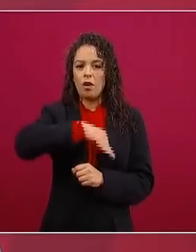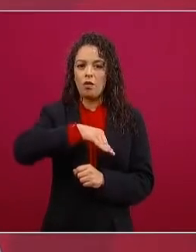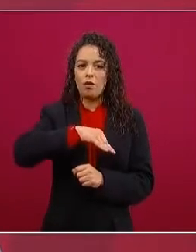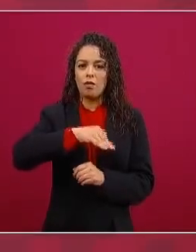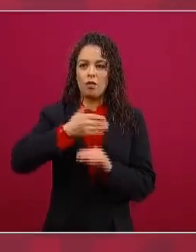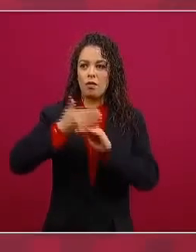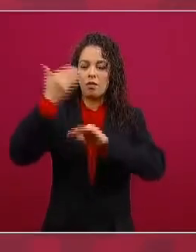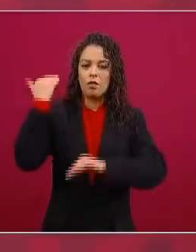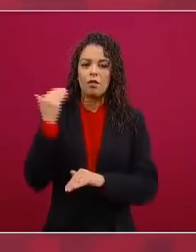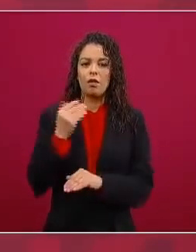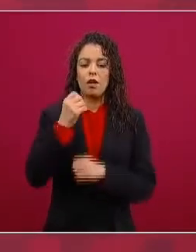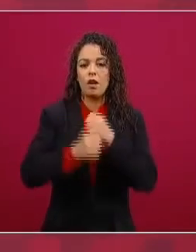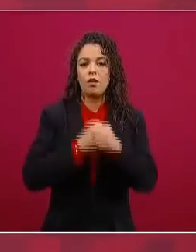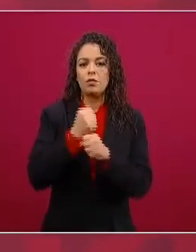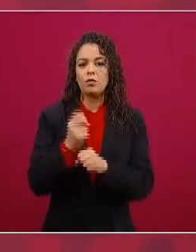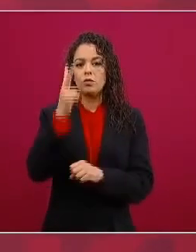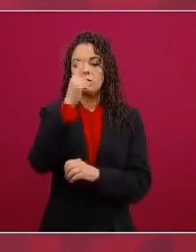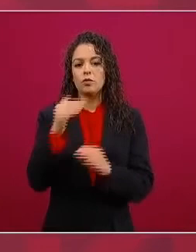seis